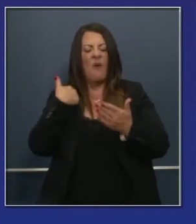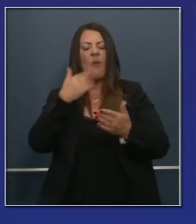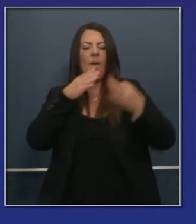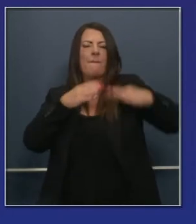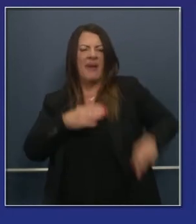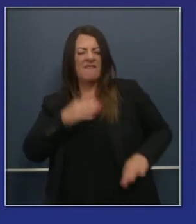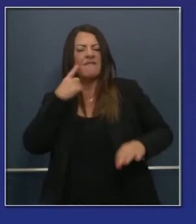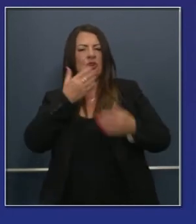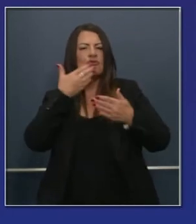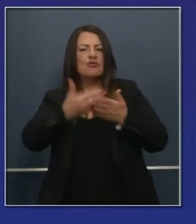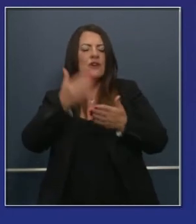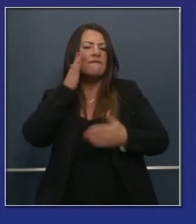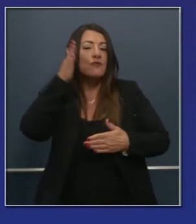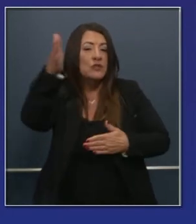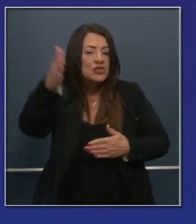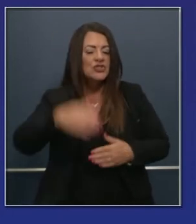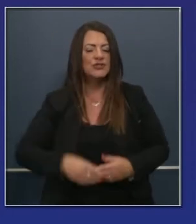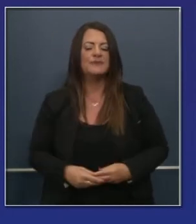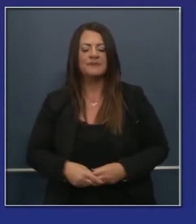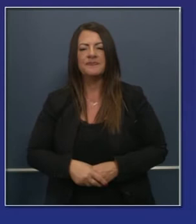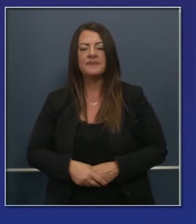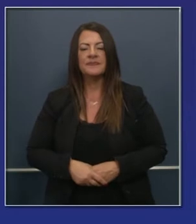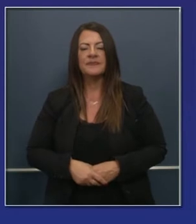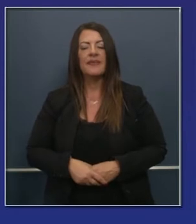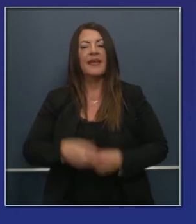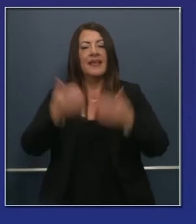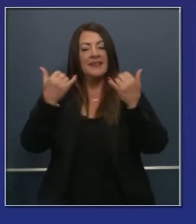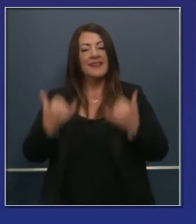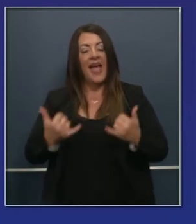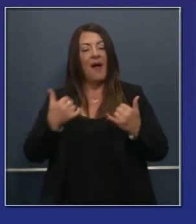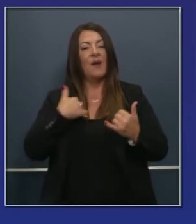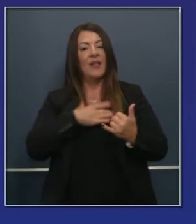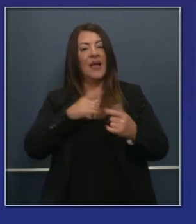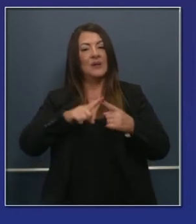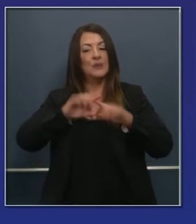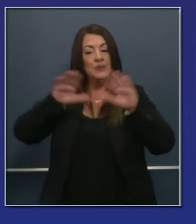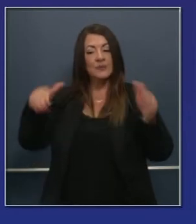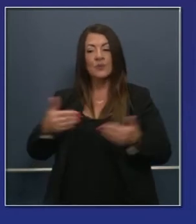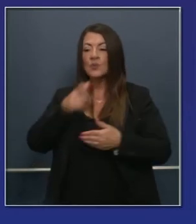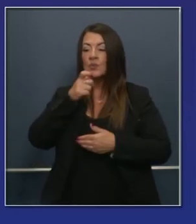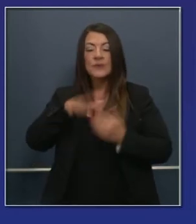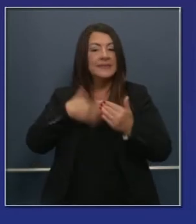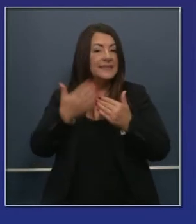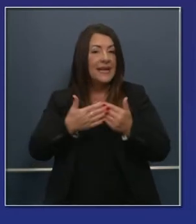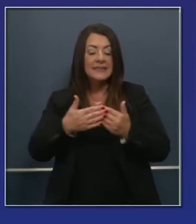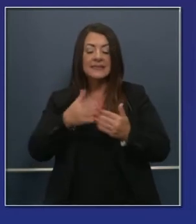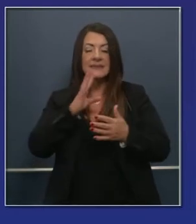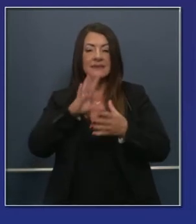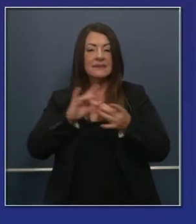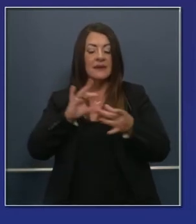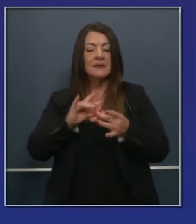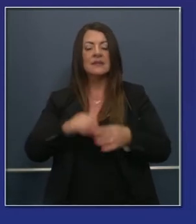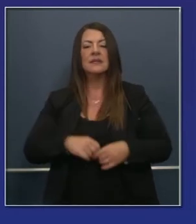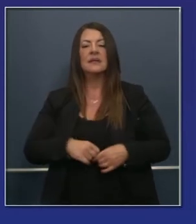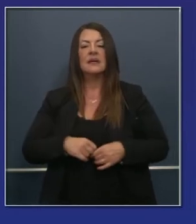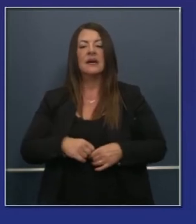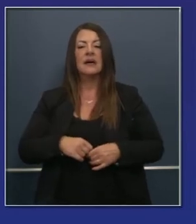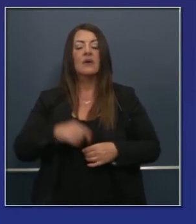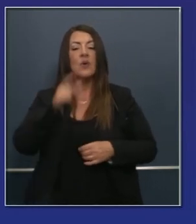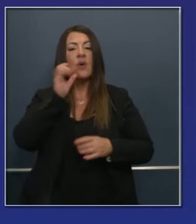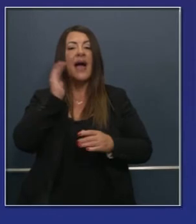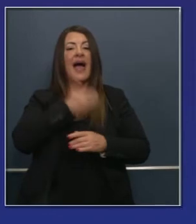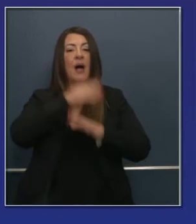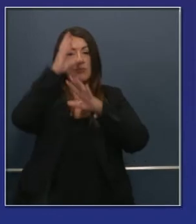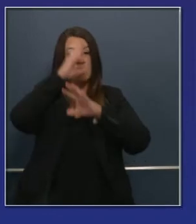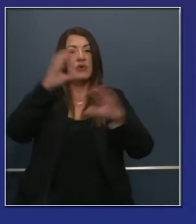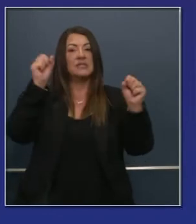del futuro, nadie más comprometido al futuro de nuestro estado que la líder y presidente